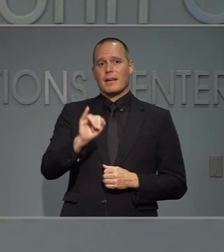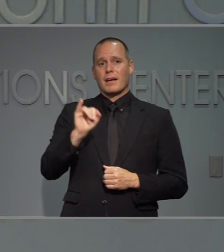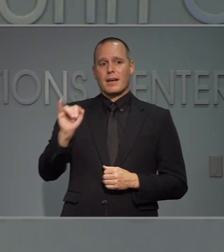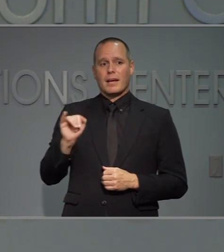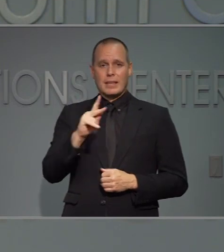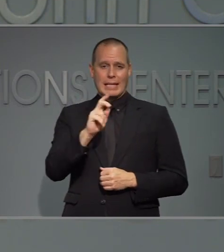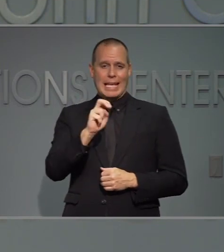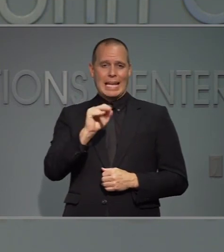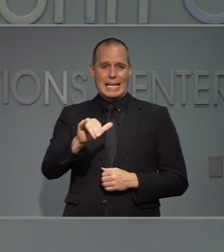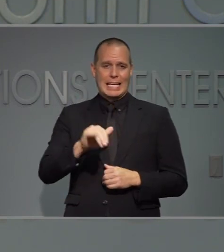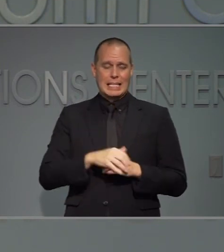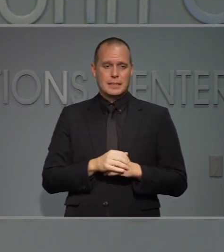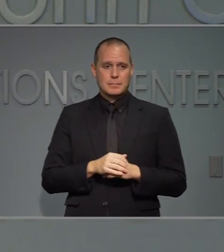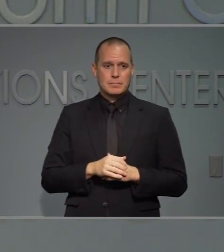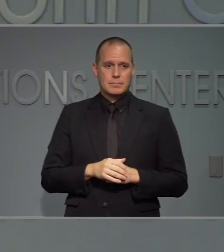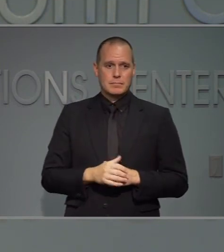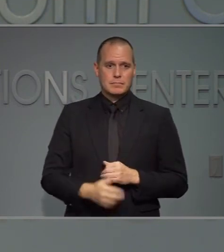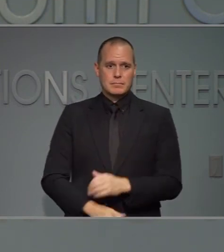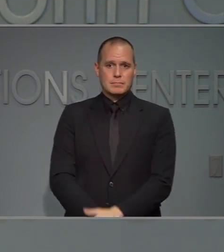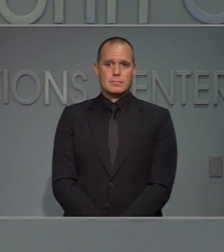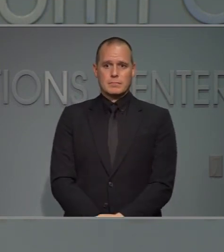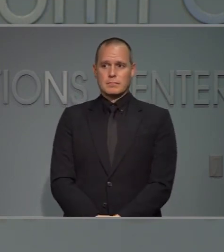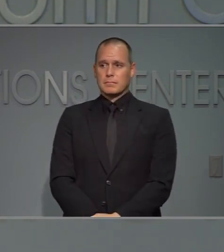Ni te de vivir extrae.